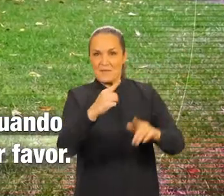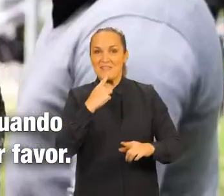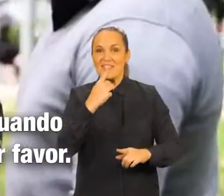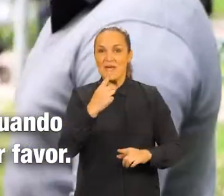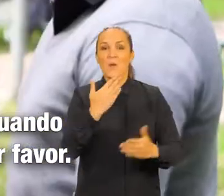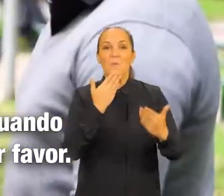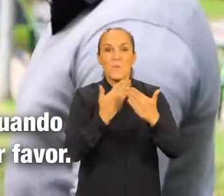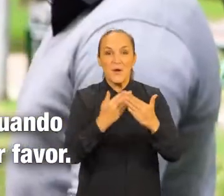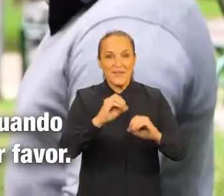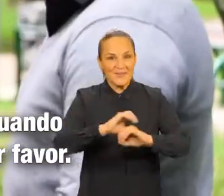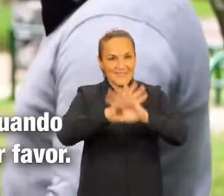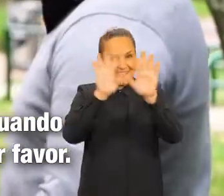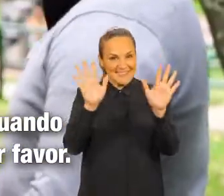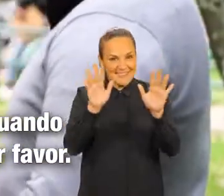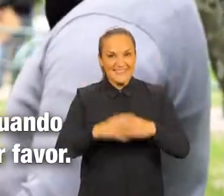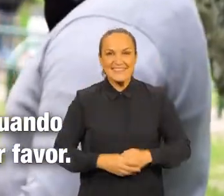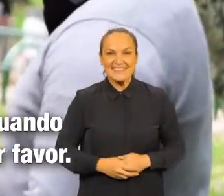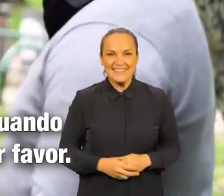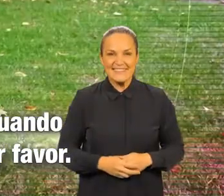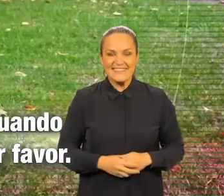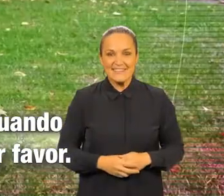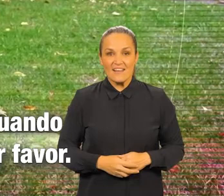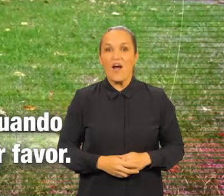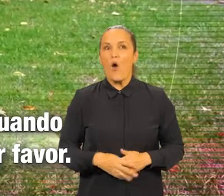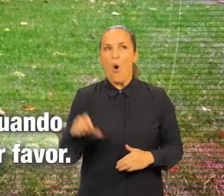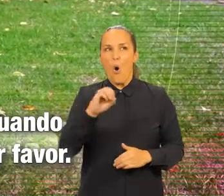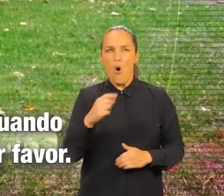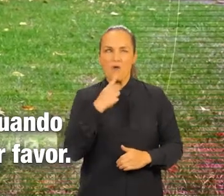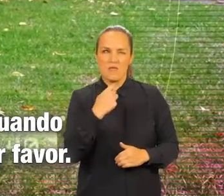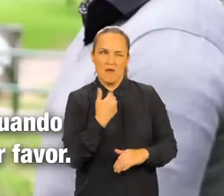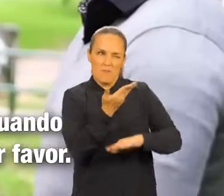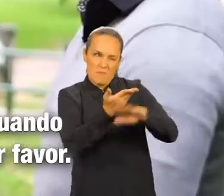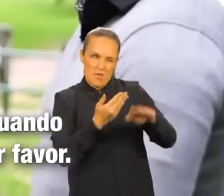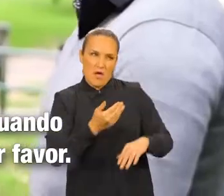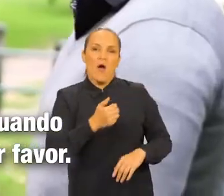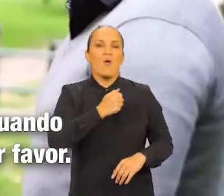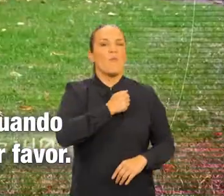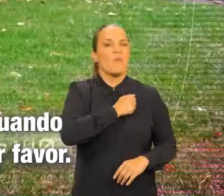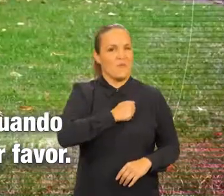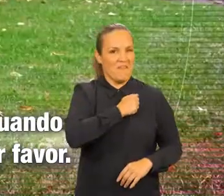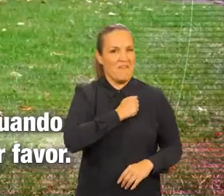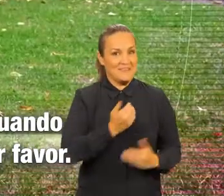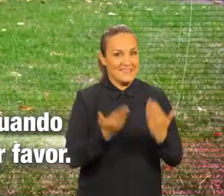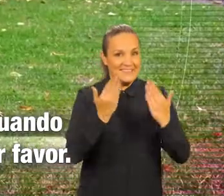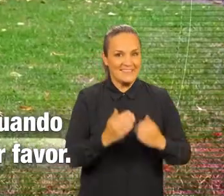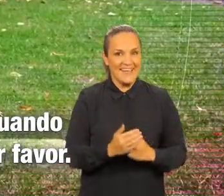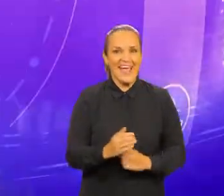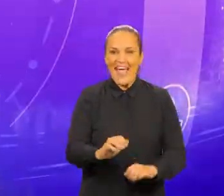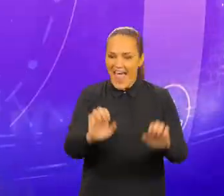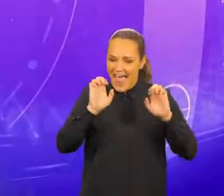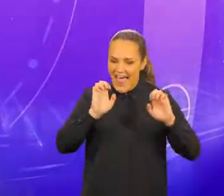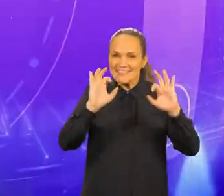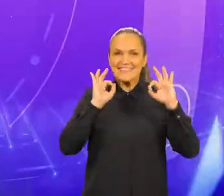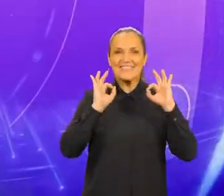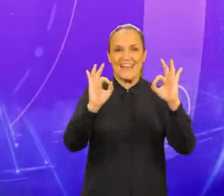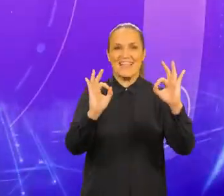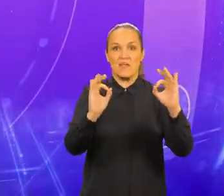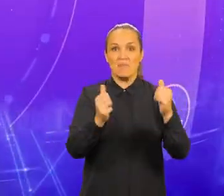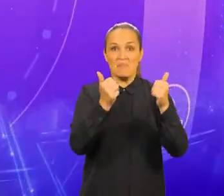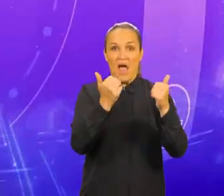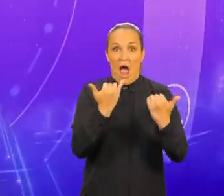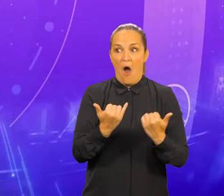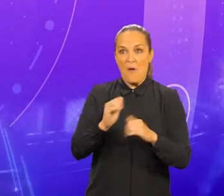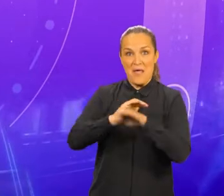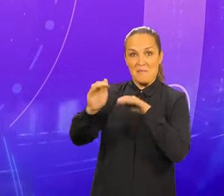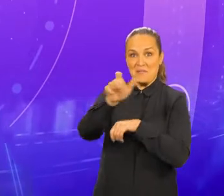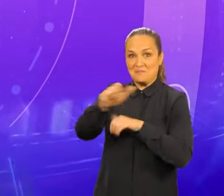Te voy a decir buenos días. Y cuando necesite pedirte algo, Diana, te voy a decir por favor. Excelente. Es hora